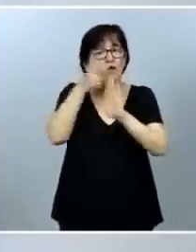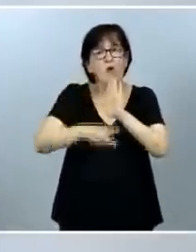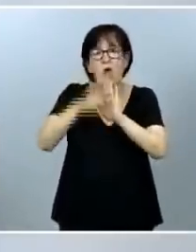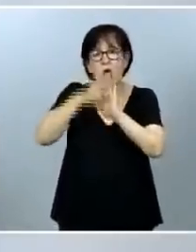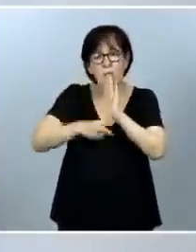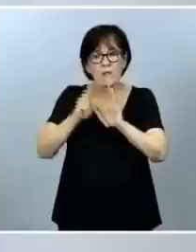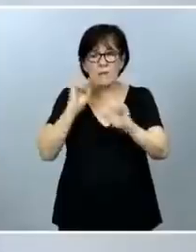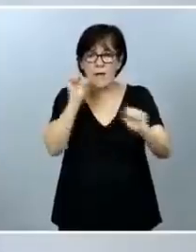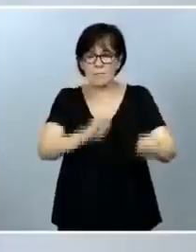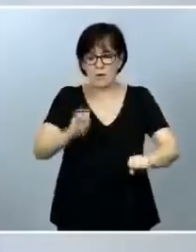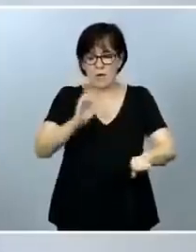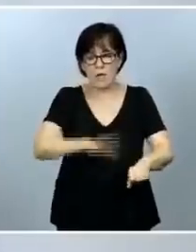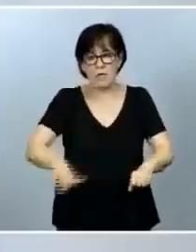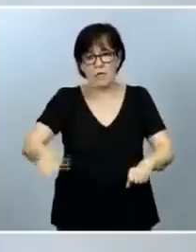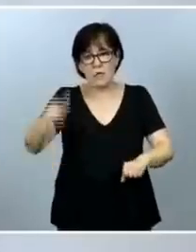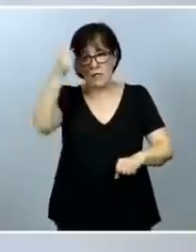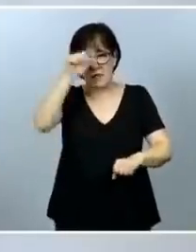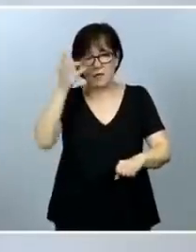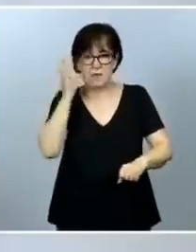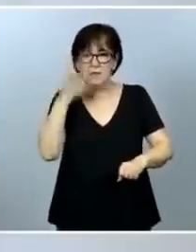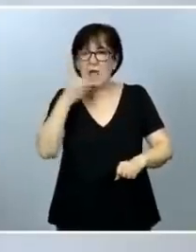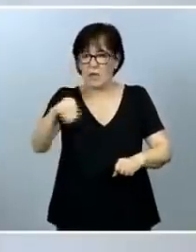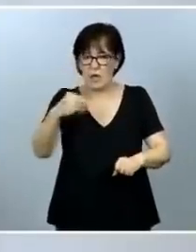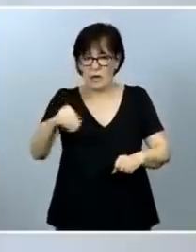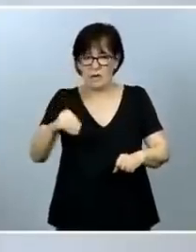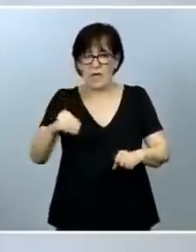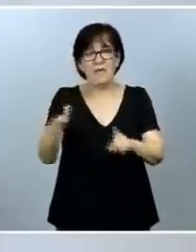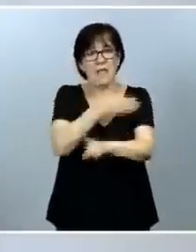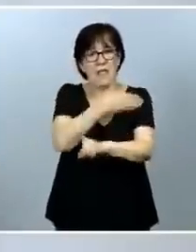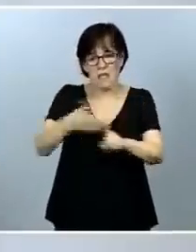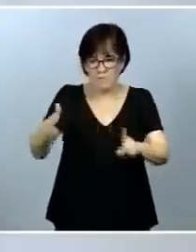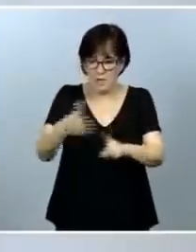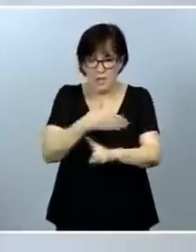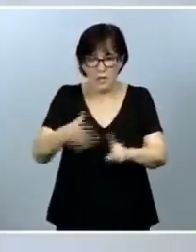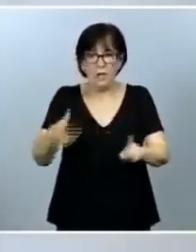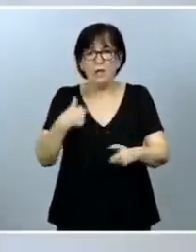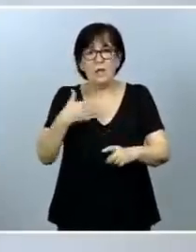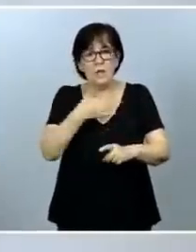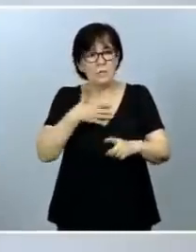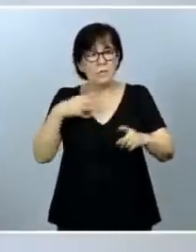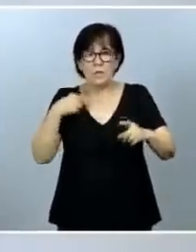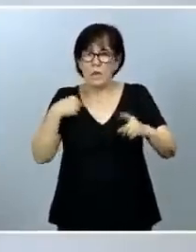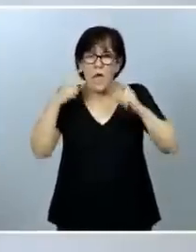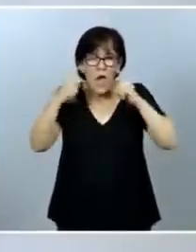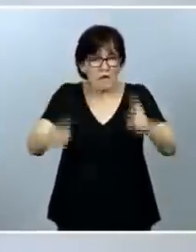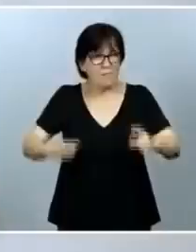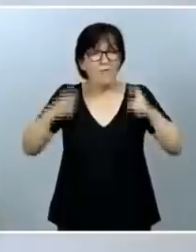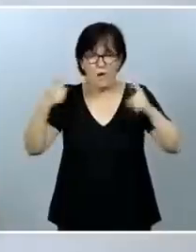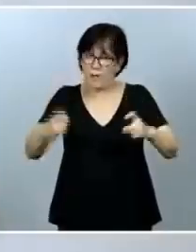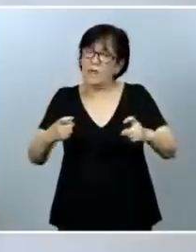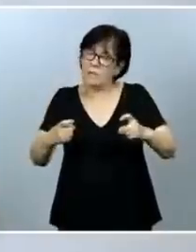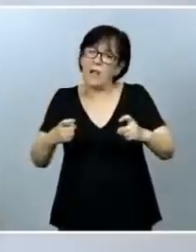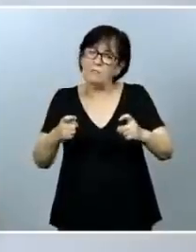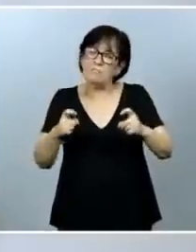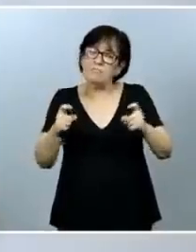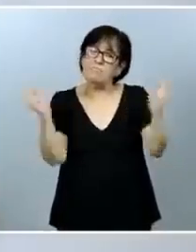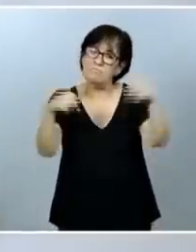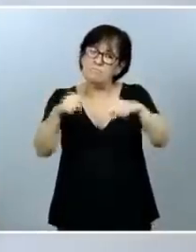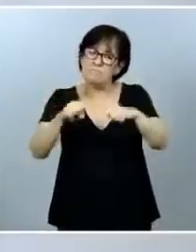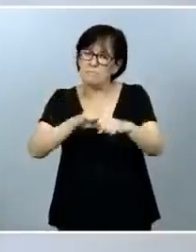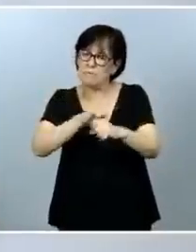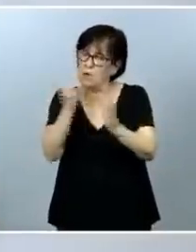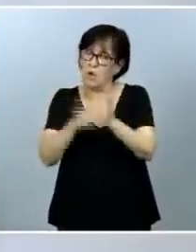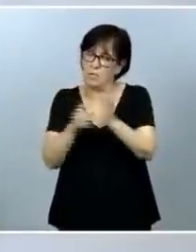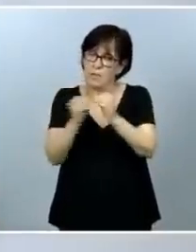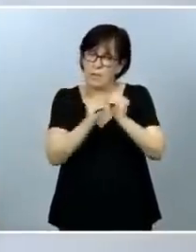y adolescentes en España de la violencia y me voy a esforzar mucho para que así sea. El paso que hemos dado ha sido